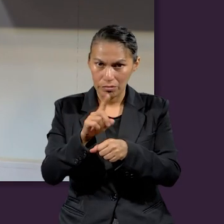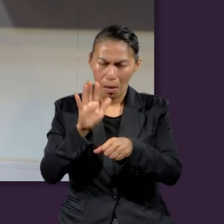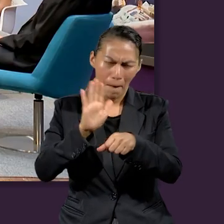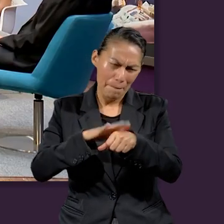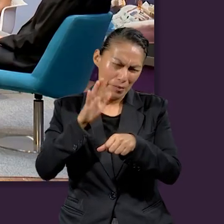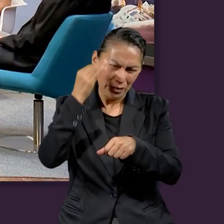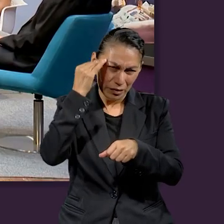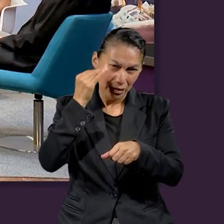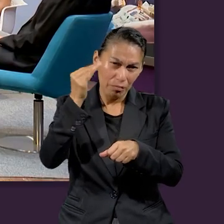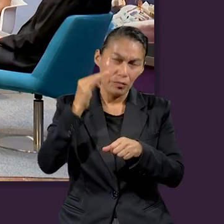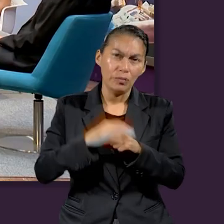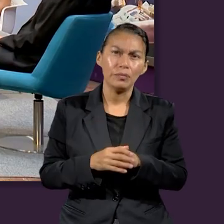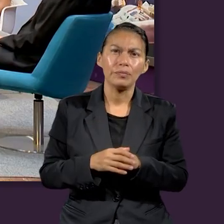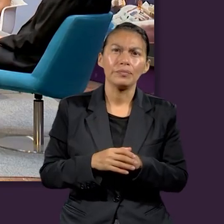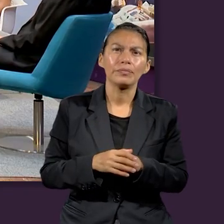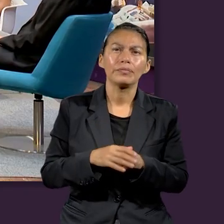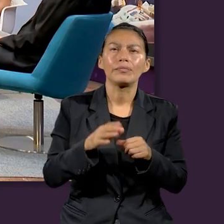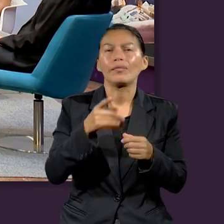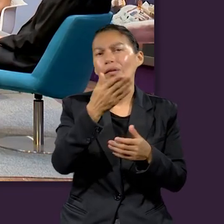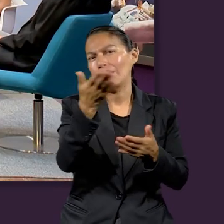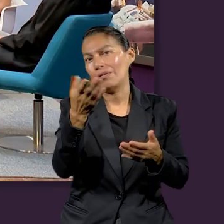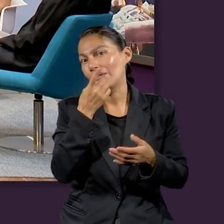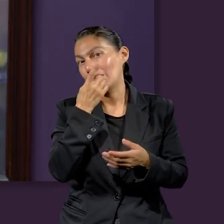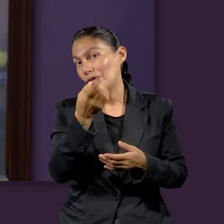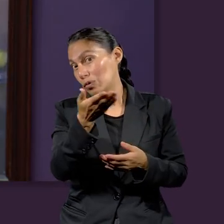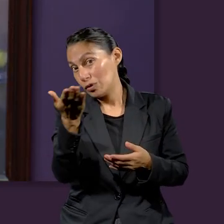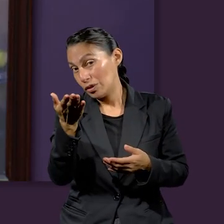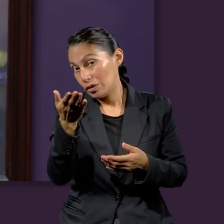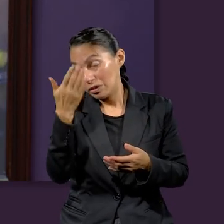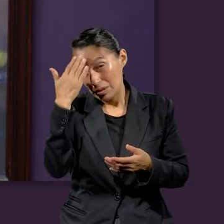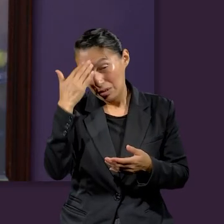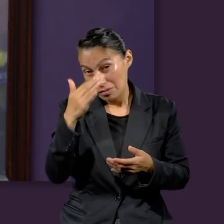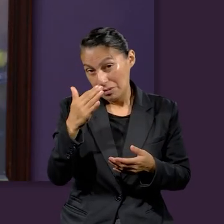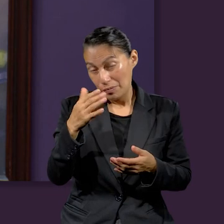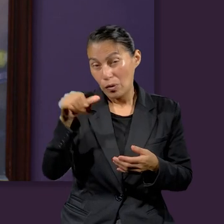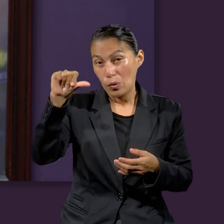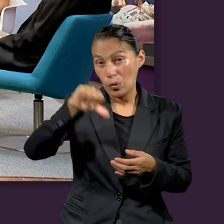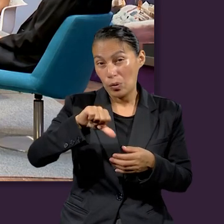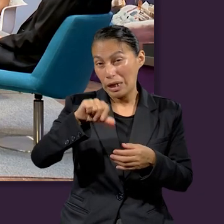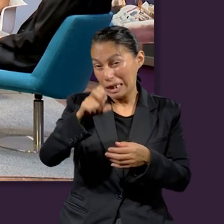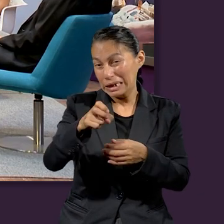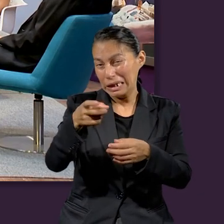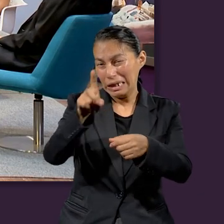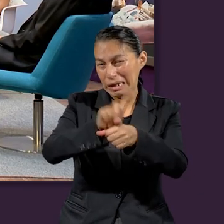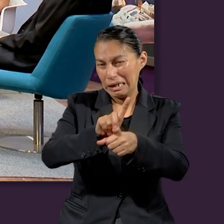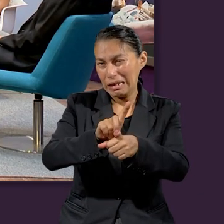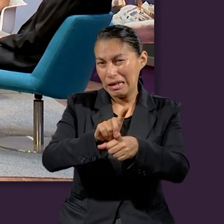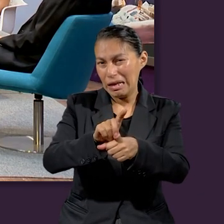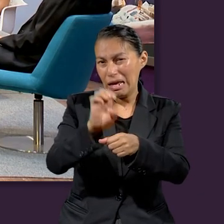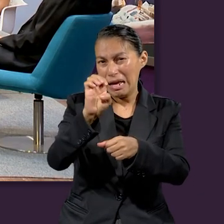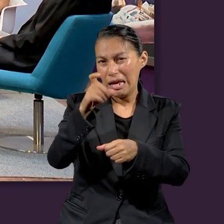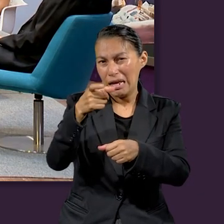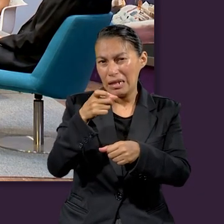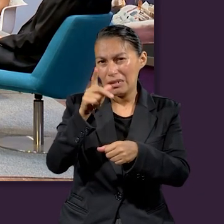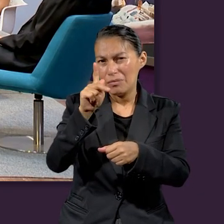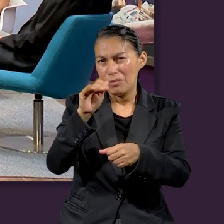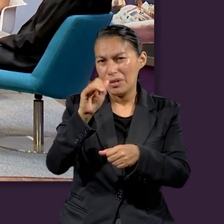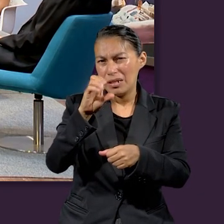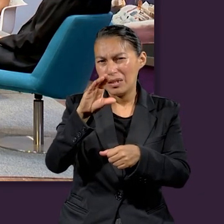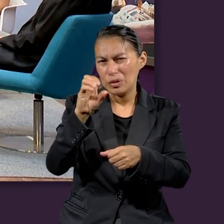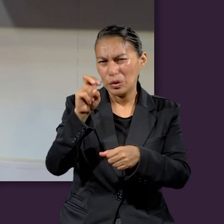más extenso. Por cierto, déjeme comentarle a los que nos observan, no sé si ustedes sabían, que en este día se pedía un ayuno general.